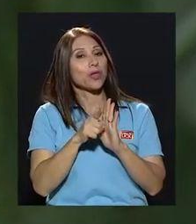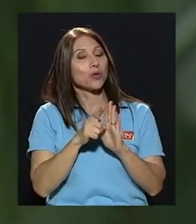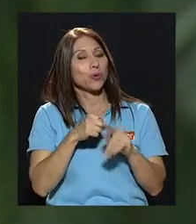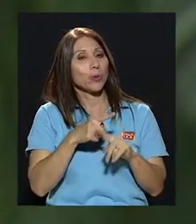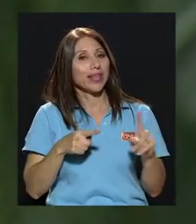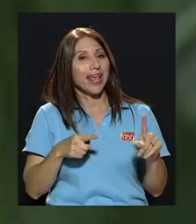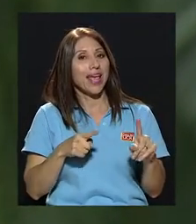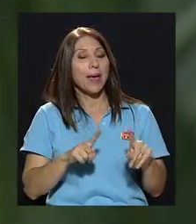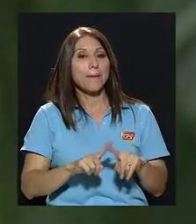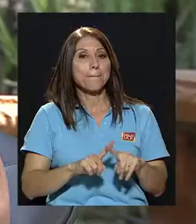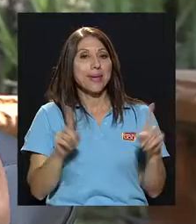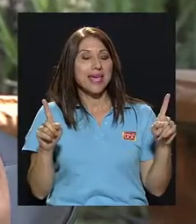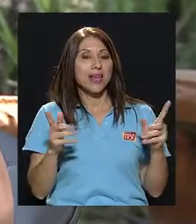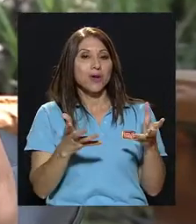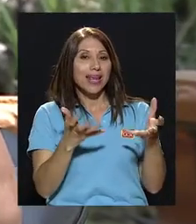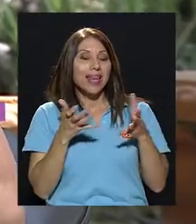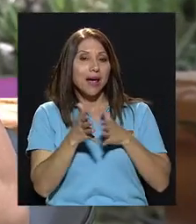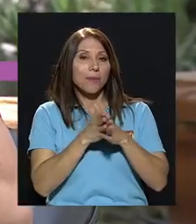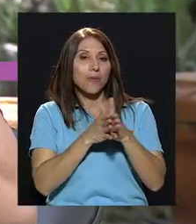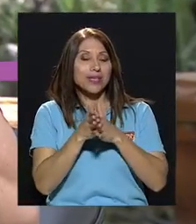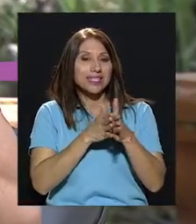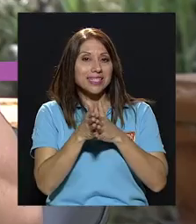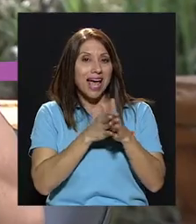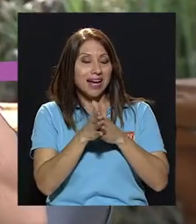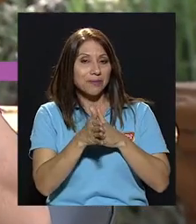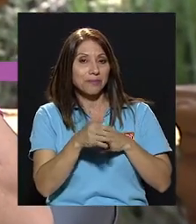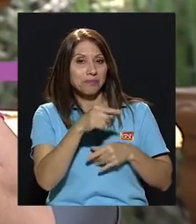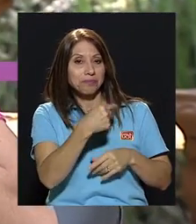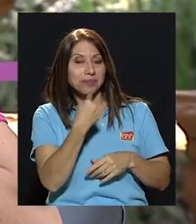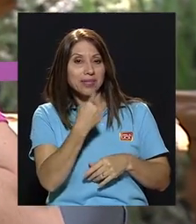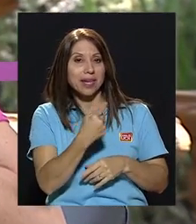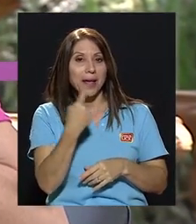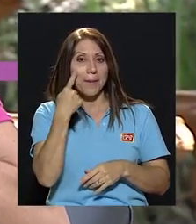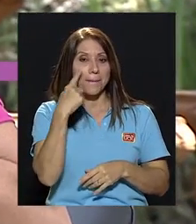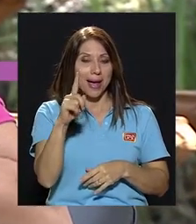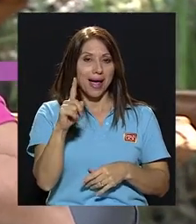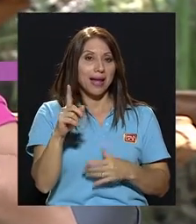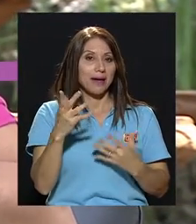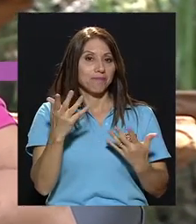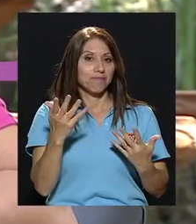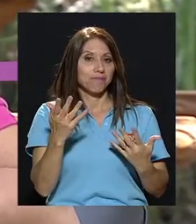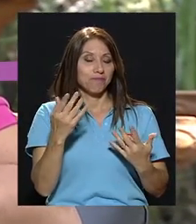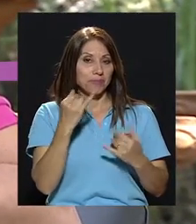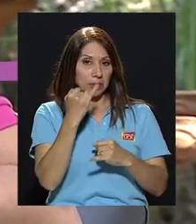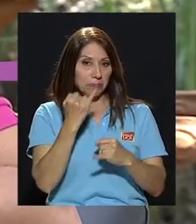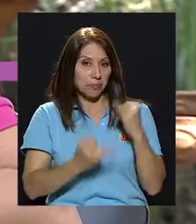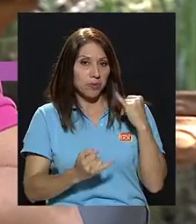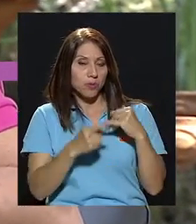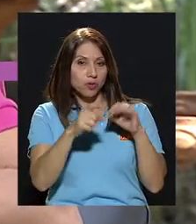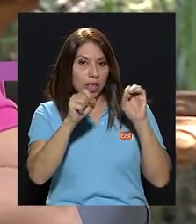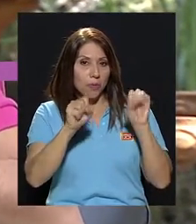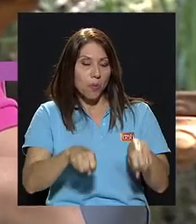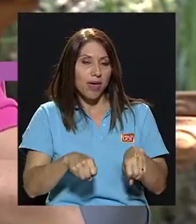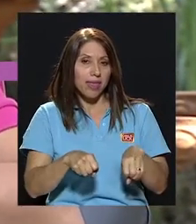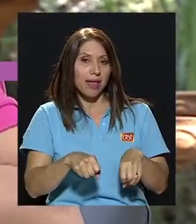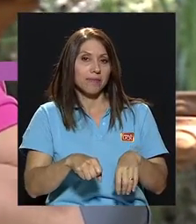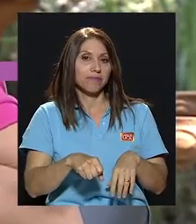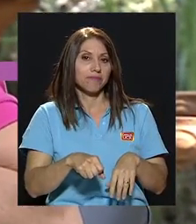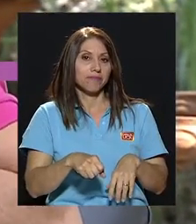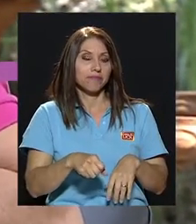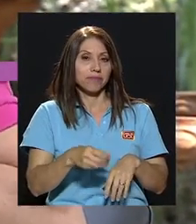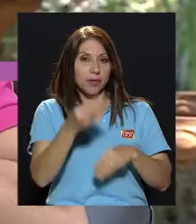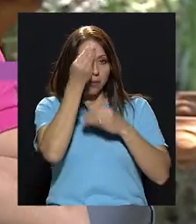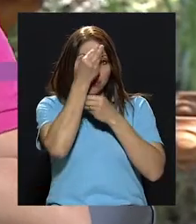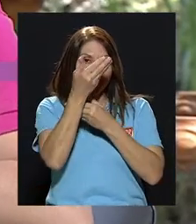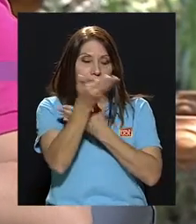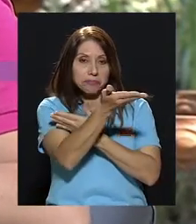y treinta, pero sí quería aprovechar precisamente esas palabras para la manera de cierre que usted pueda dirigirse